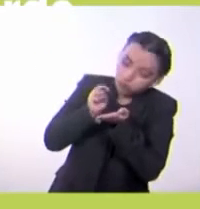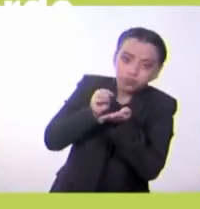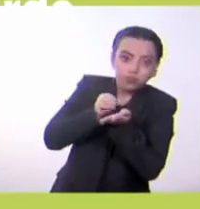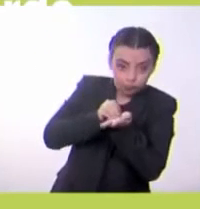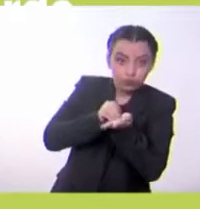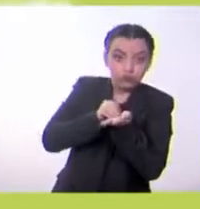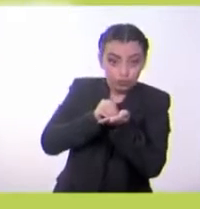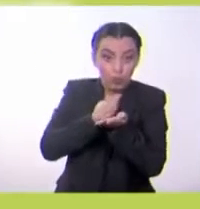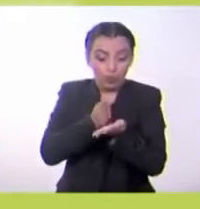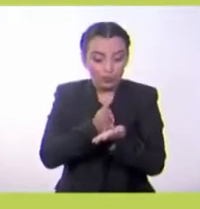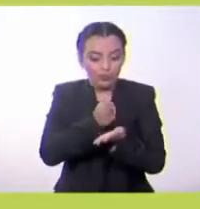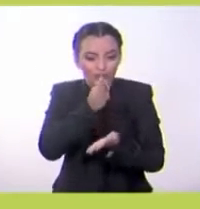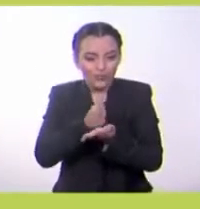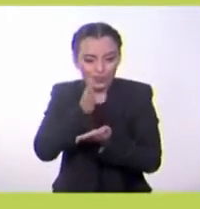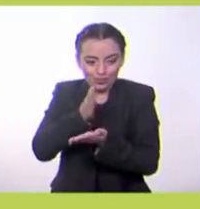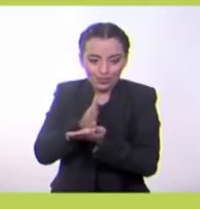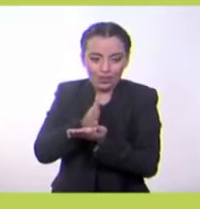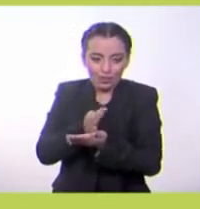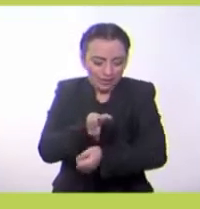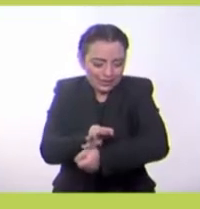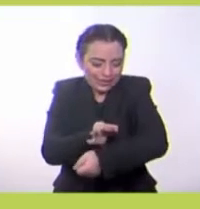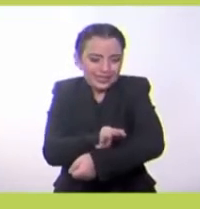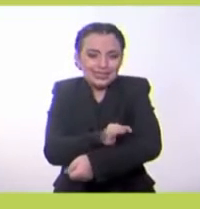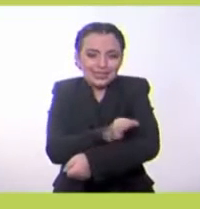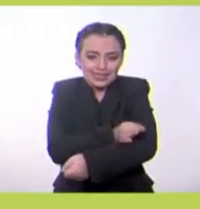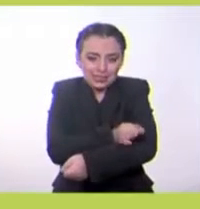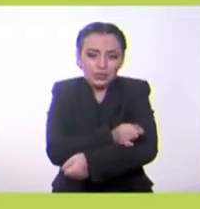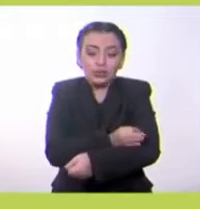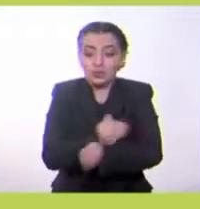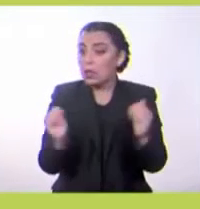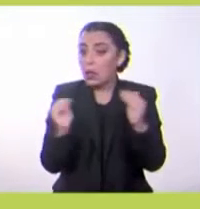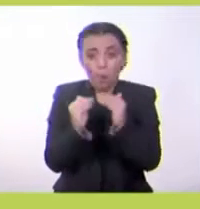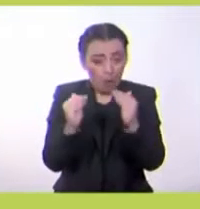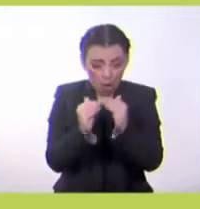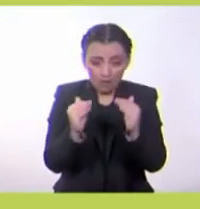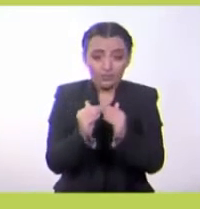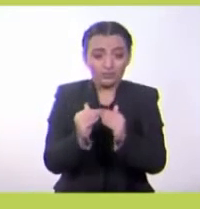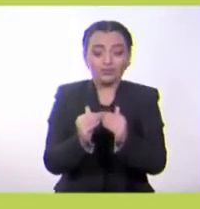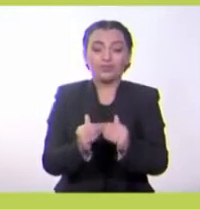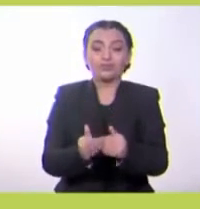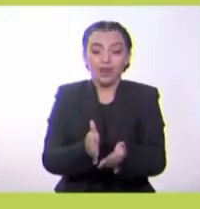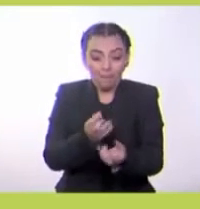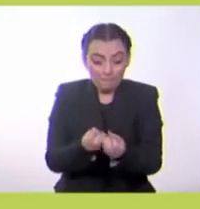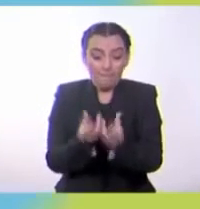muchas células. Ejemplo, las plantas de mi patio son verdes.